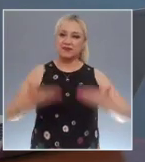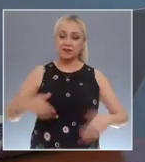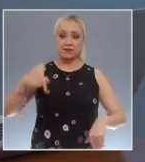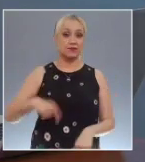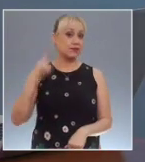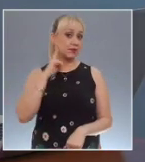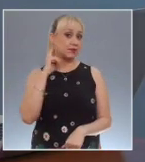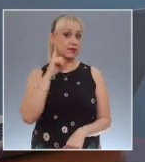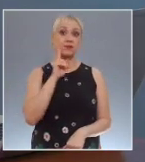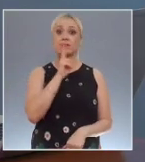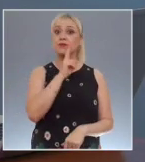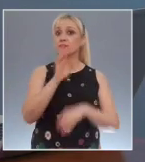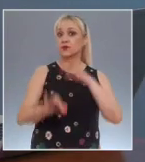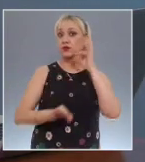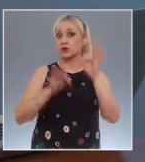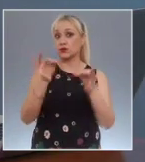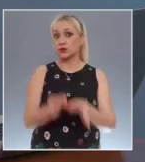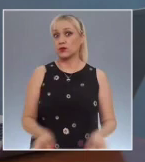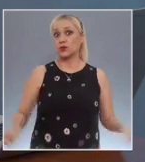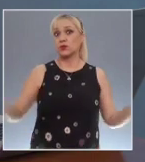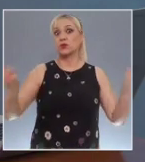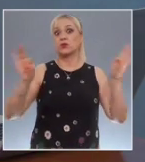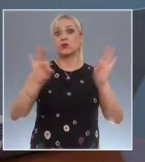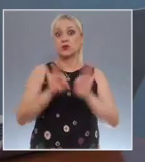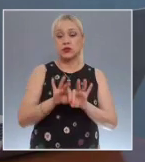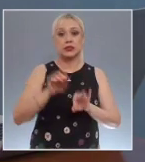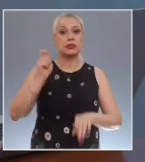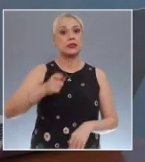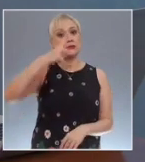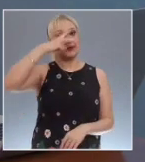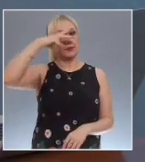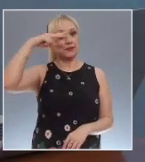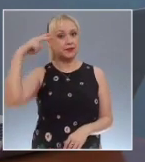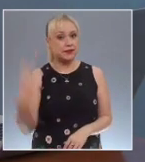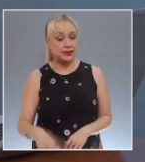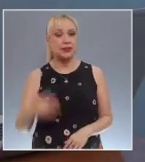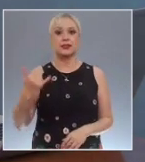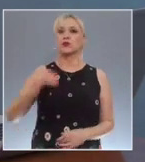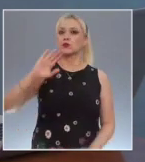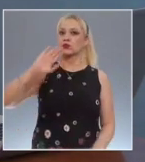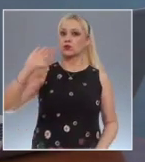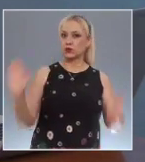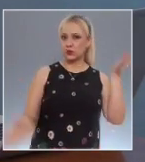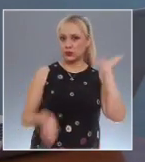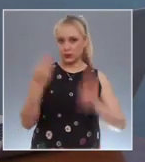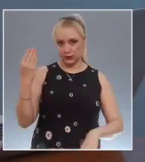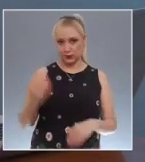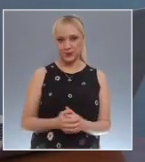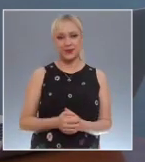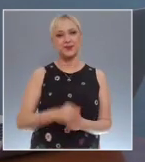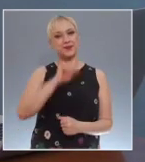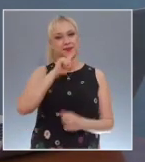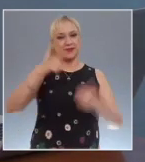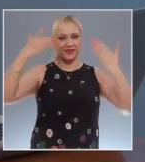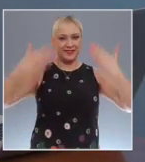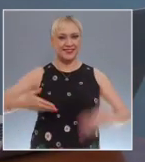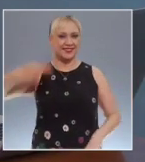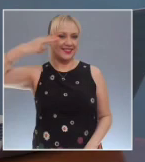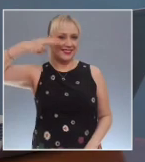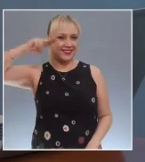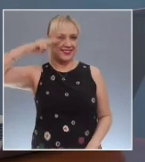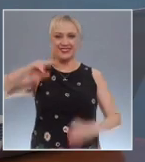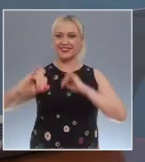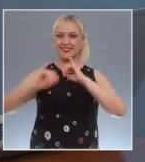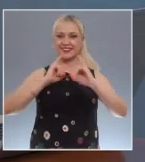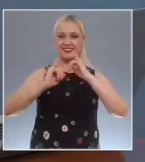también y sin duda a la más relevante de México y de todo el mundo. Saludamos a mi compañera Nidia Díaz en la interpretación